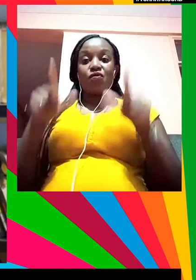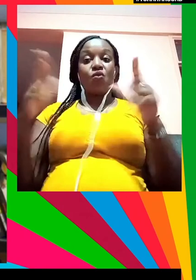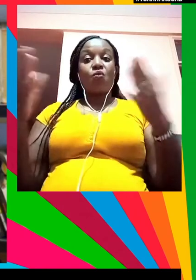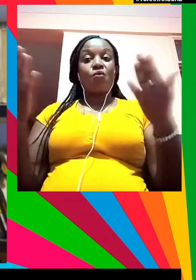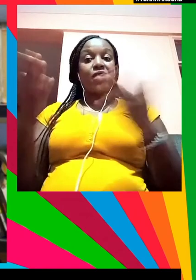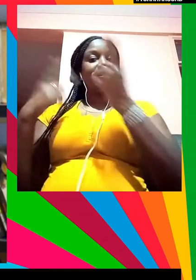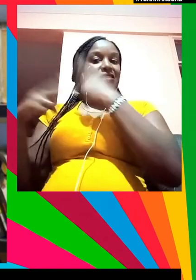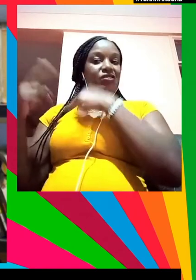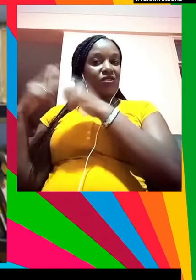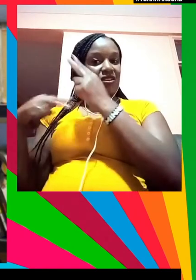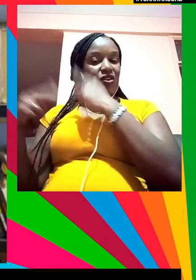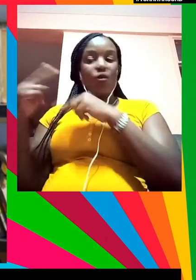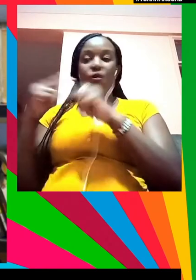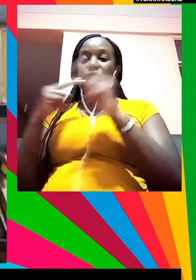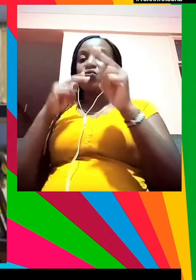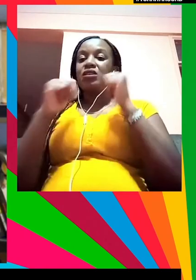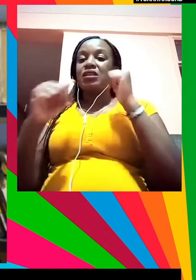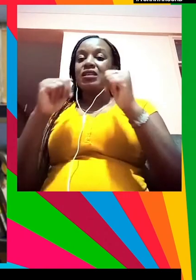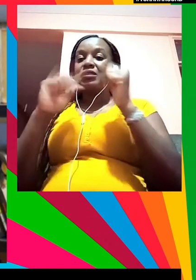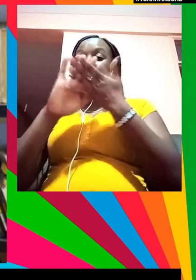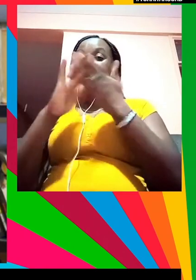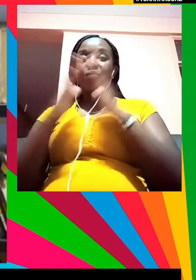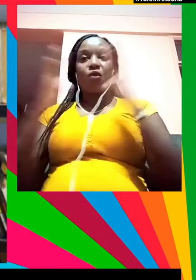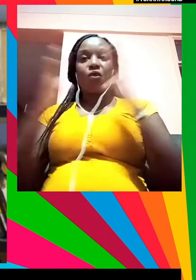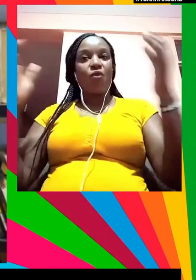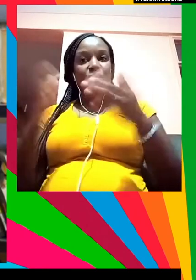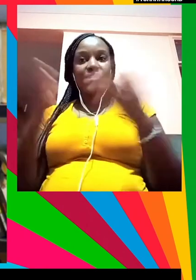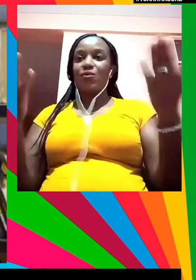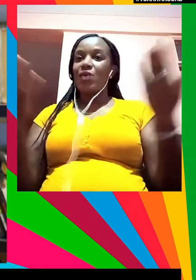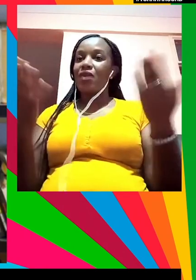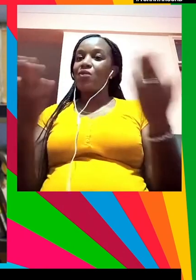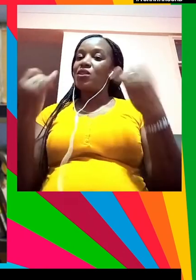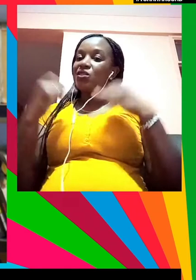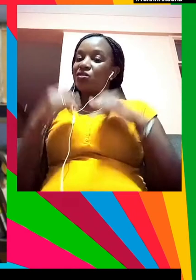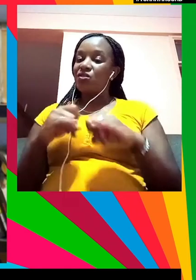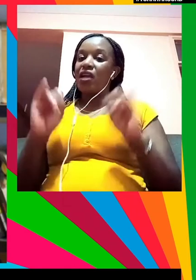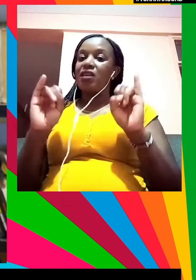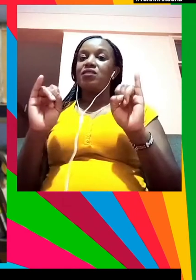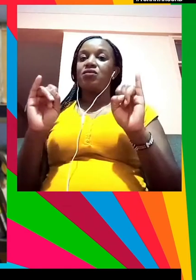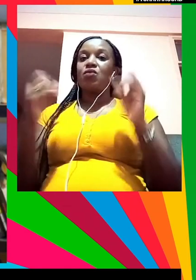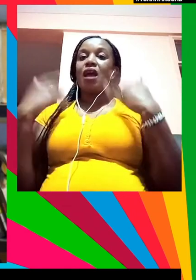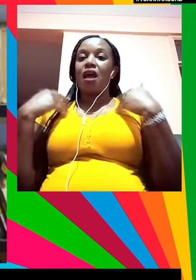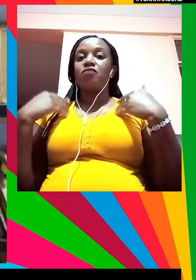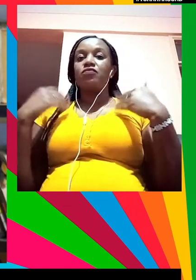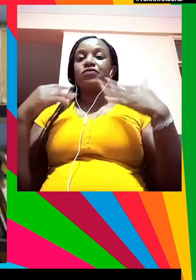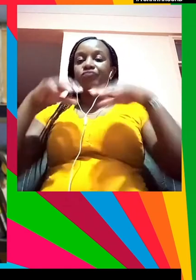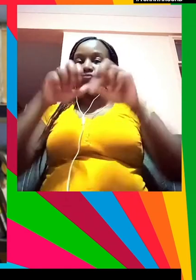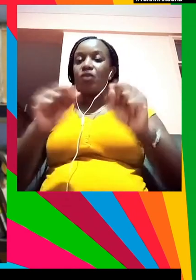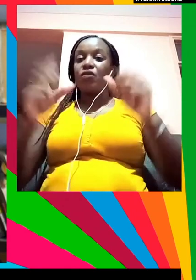históricos sigan teniendo vida y donde las metrópolis sean